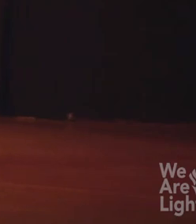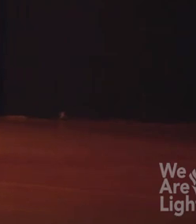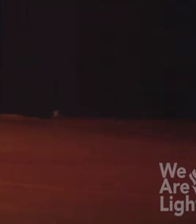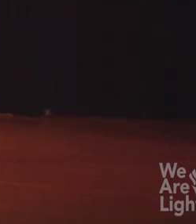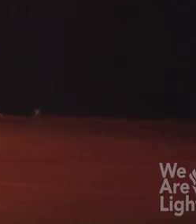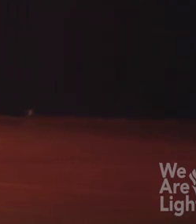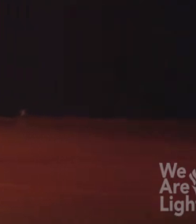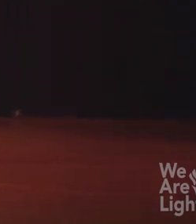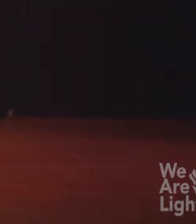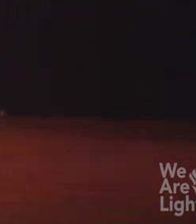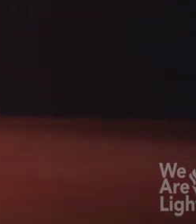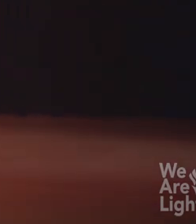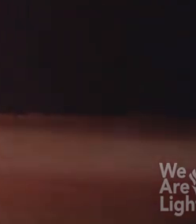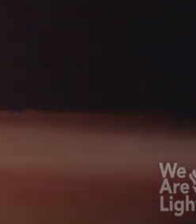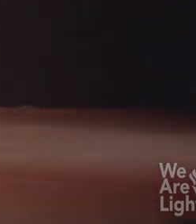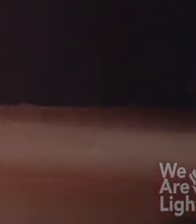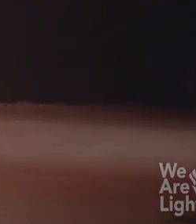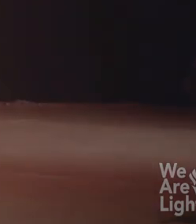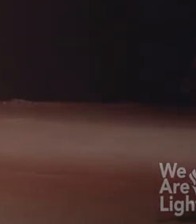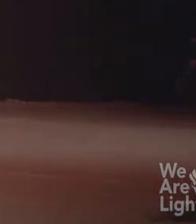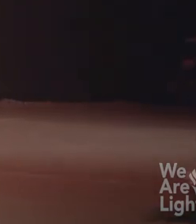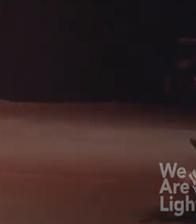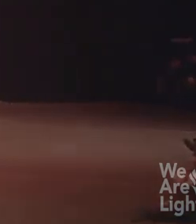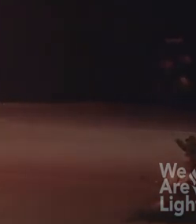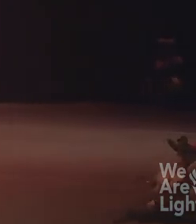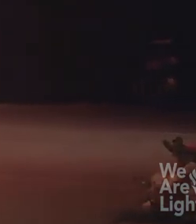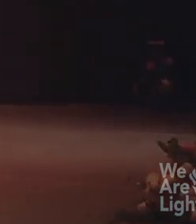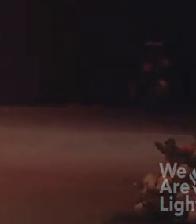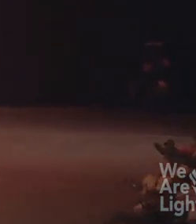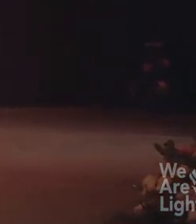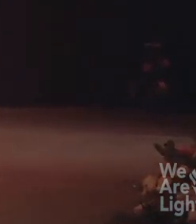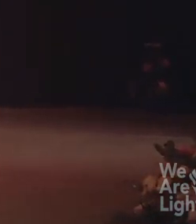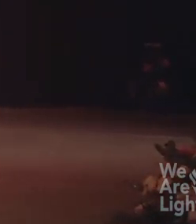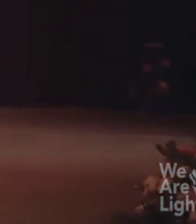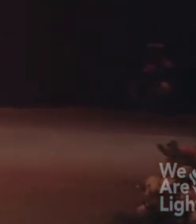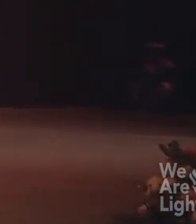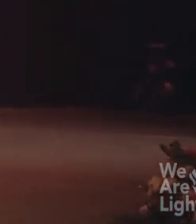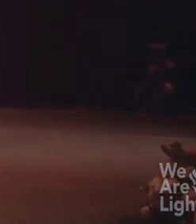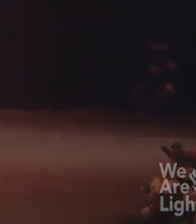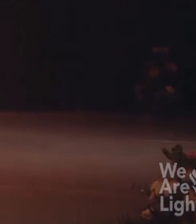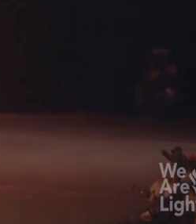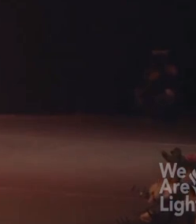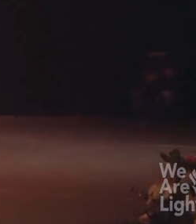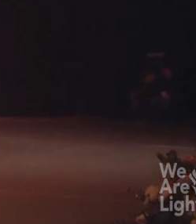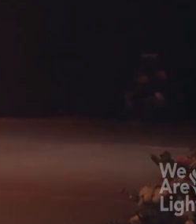CLOSED CAPITAL TAN ES ASÍ CLOSED